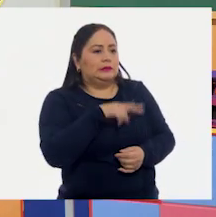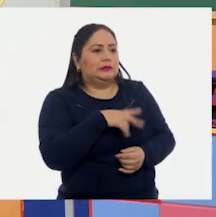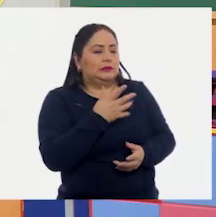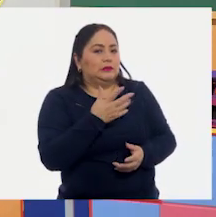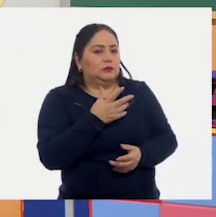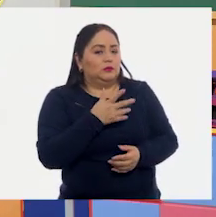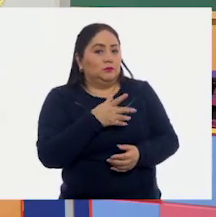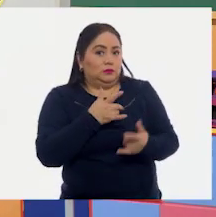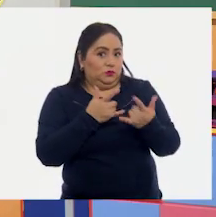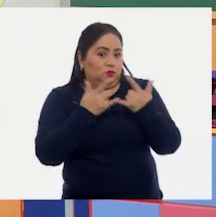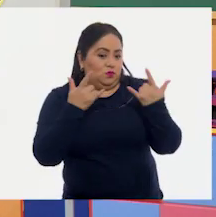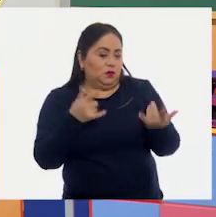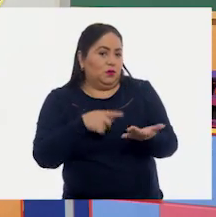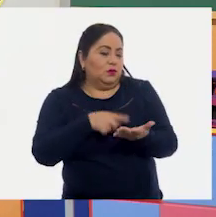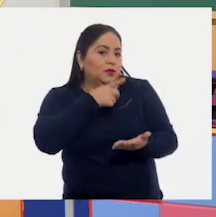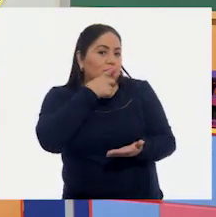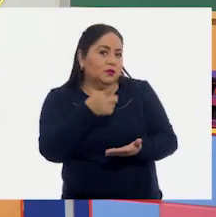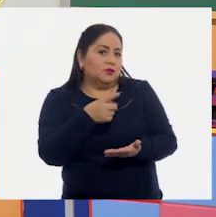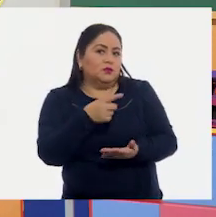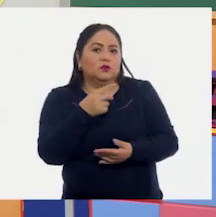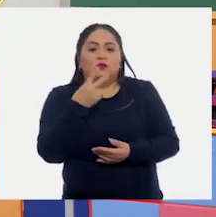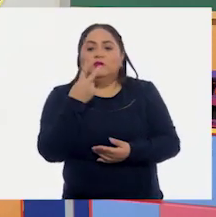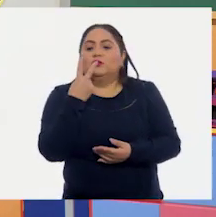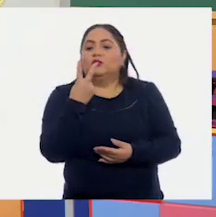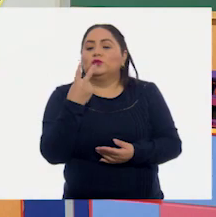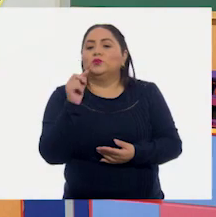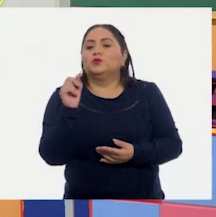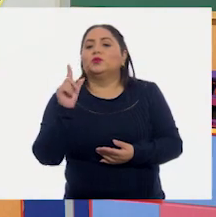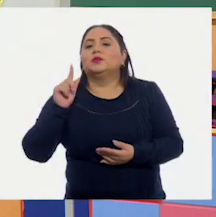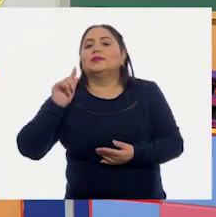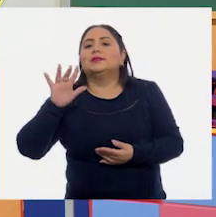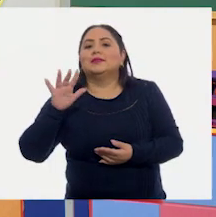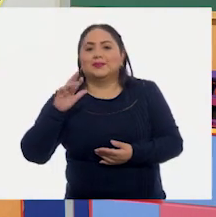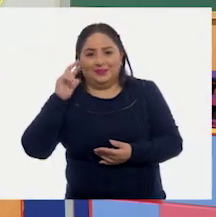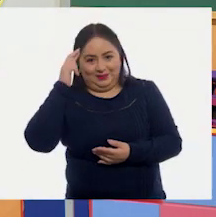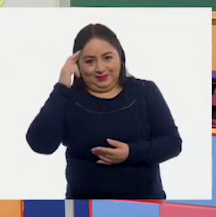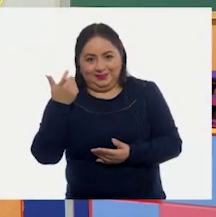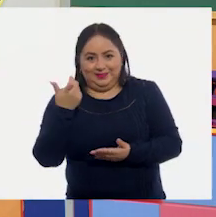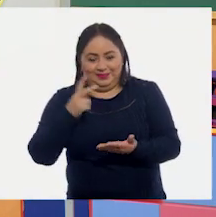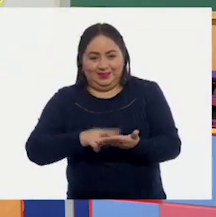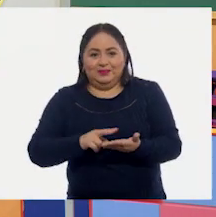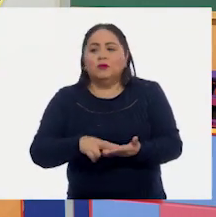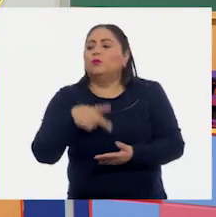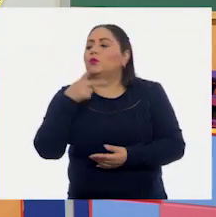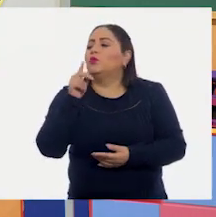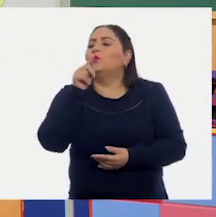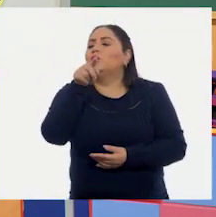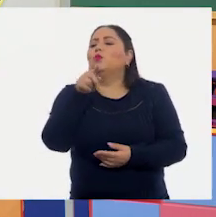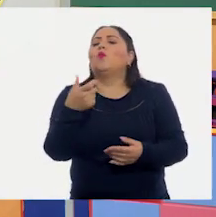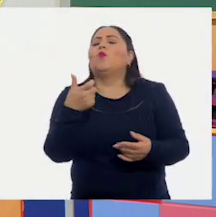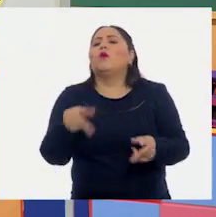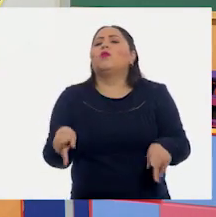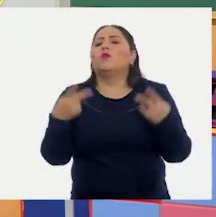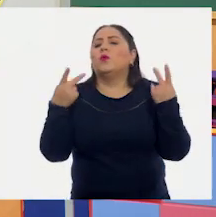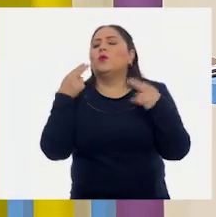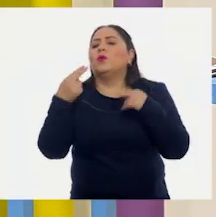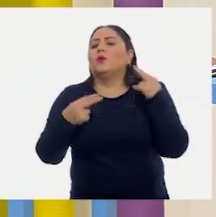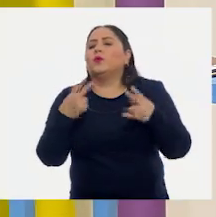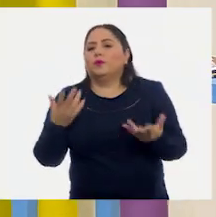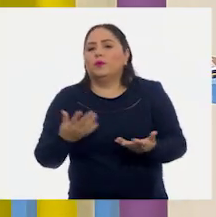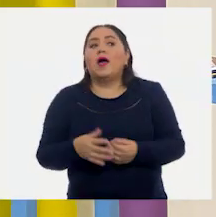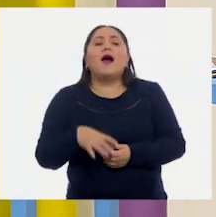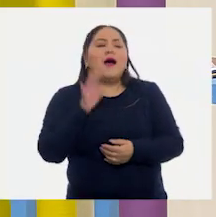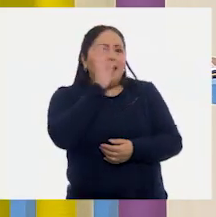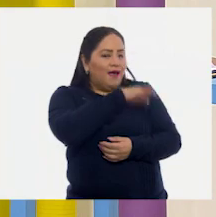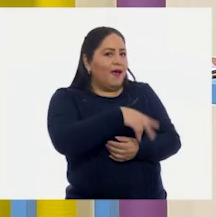Que en la historia dice que era de 2.75 su costo, ¿verdad? ¿Tú en cuánto venderías una nube? Ah, esa es